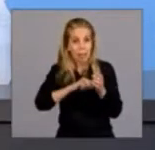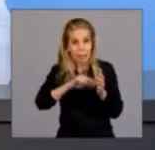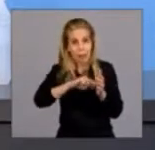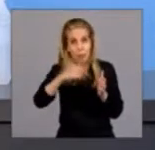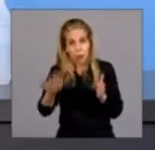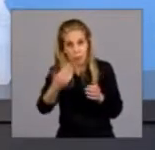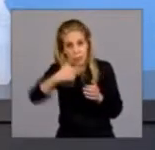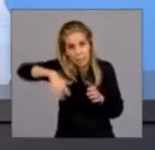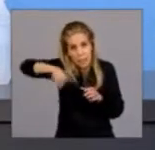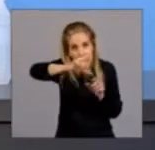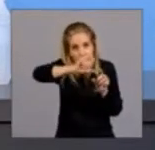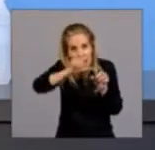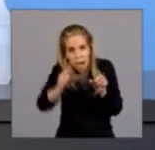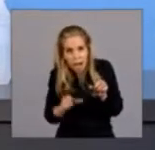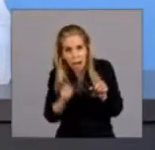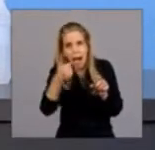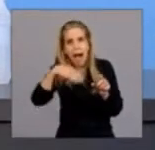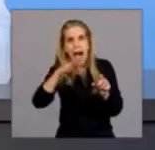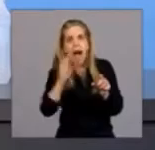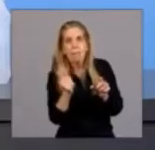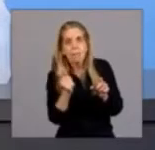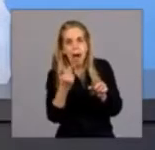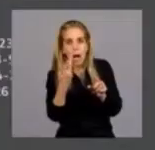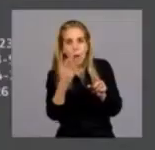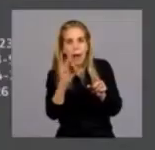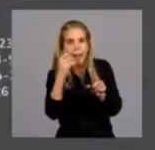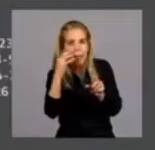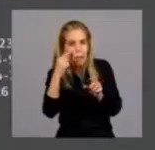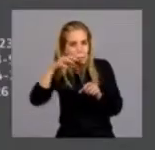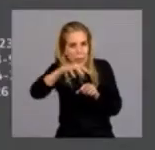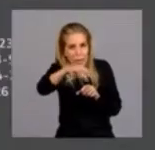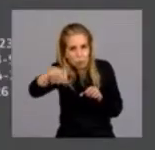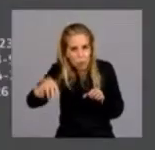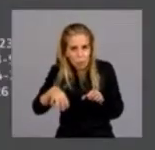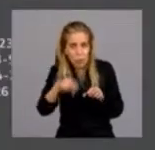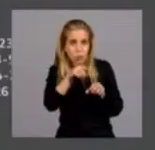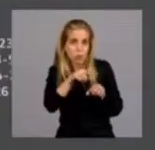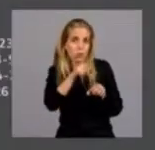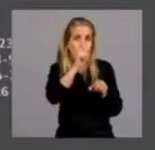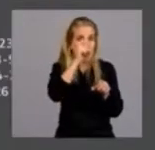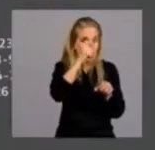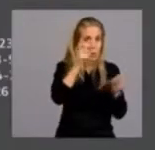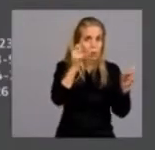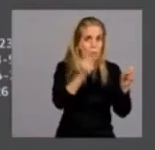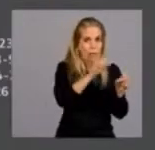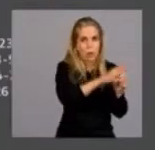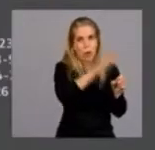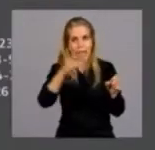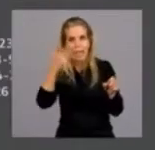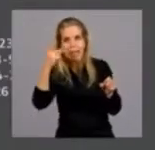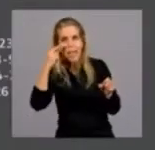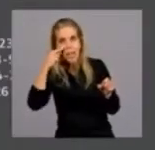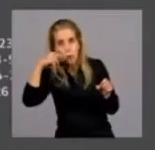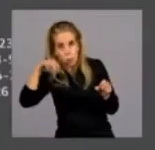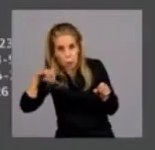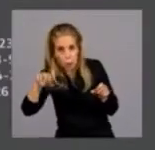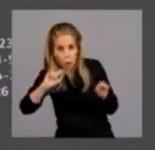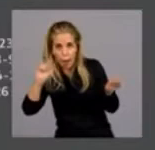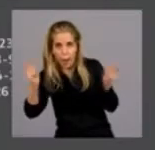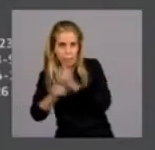que es el cuadro que se ve como más específicamente, el 21 de mayo, como está el 3 de junio, nos damos cuenta que ha cambiado mucho.